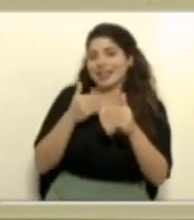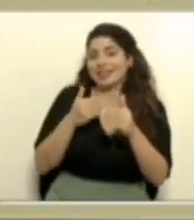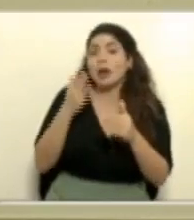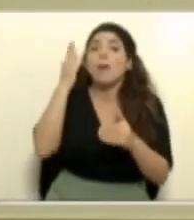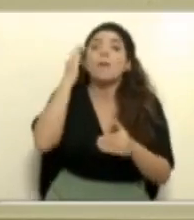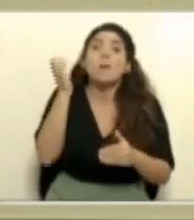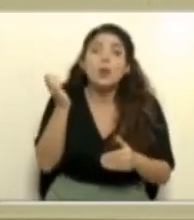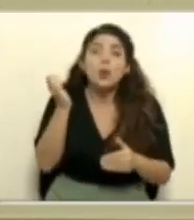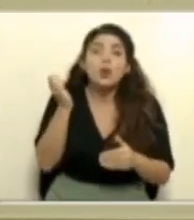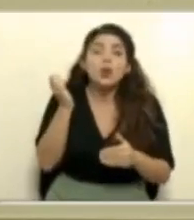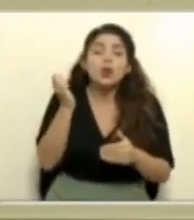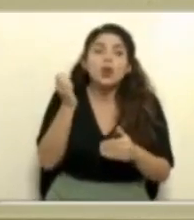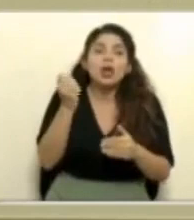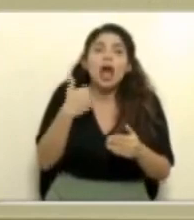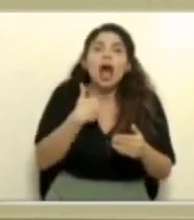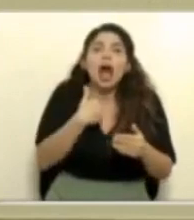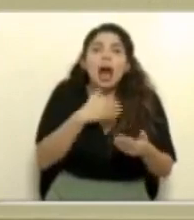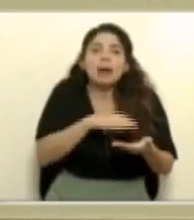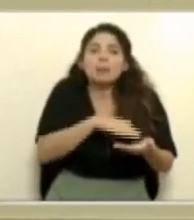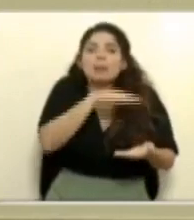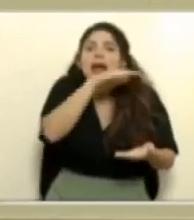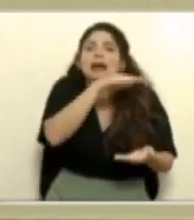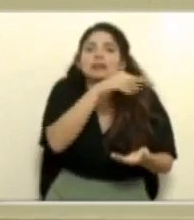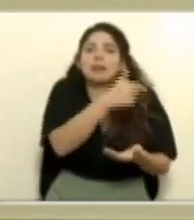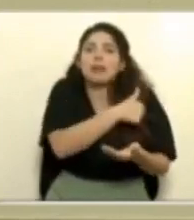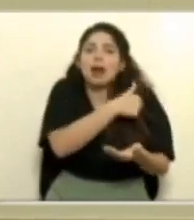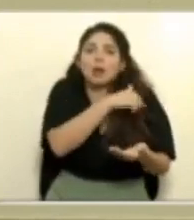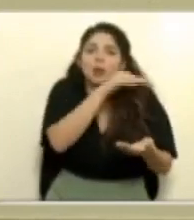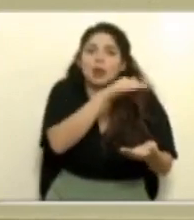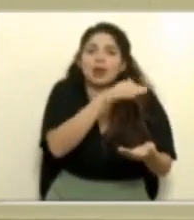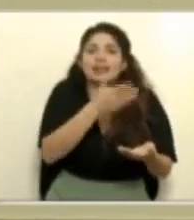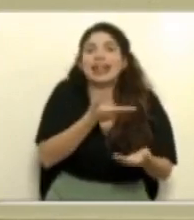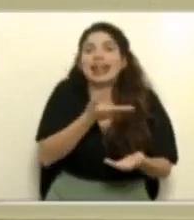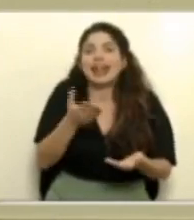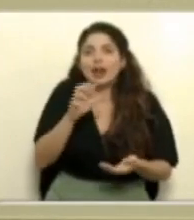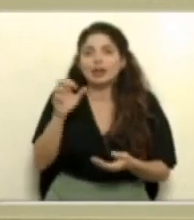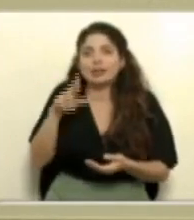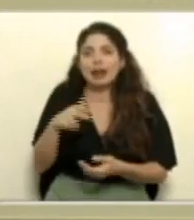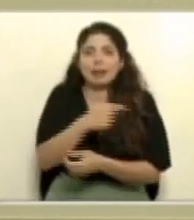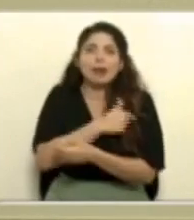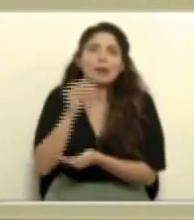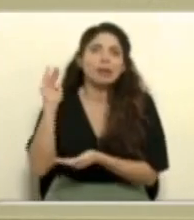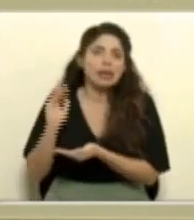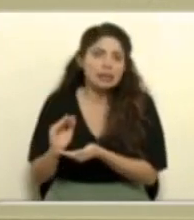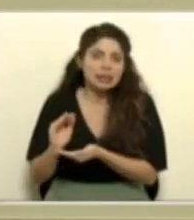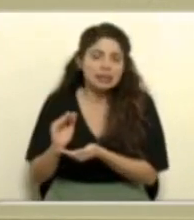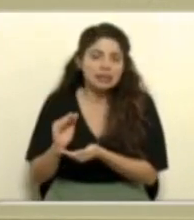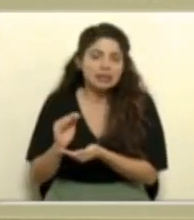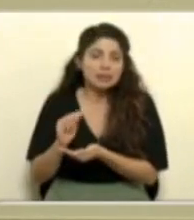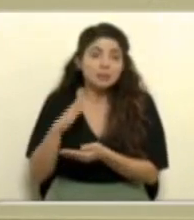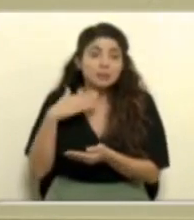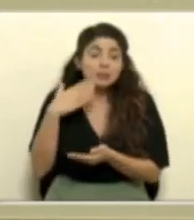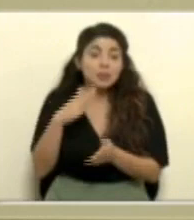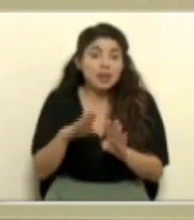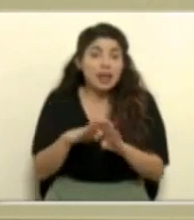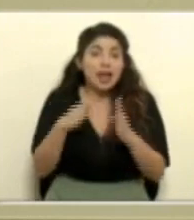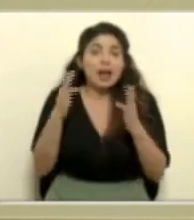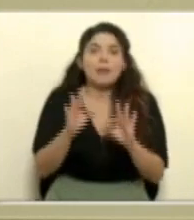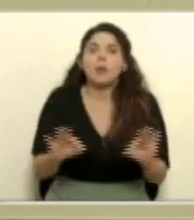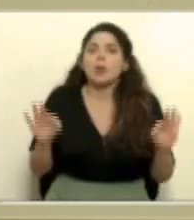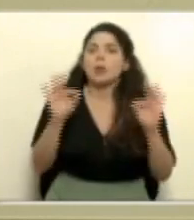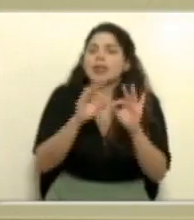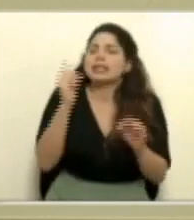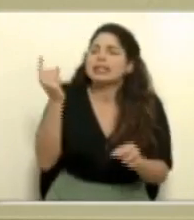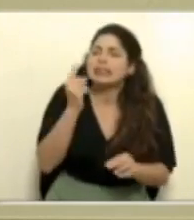porque han tenido una cantidad mucho mayor de vacunas de lo que tuvo o lo que ha tenido Costa Rica desde un inicio, pero es importante